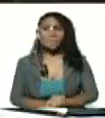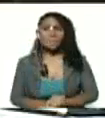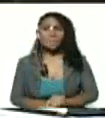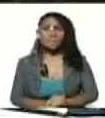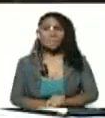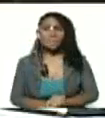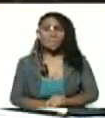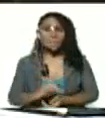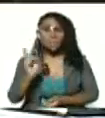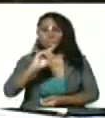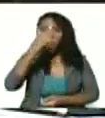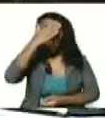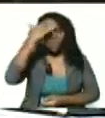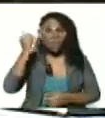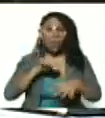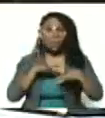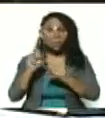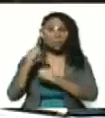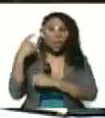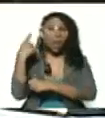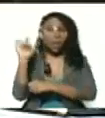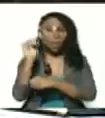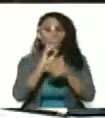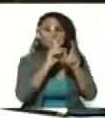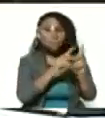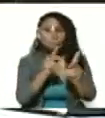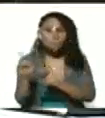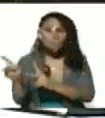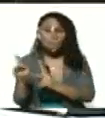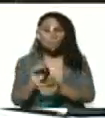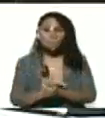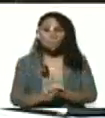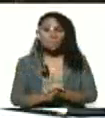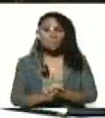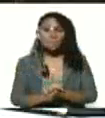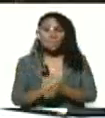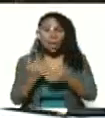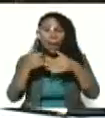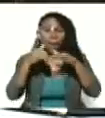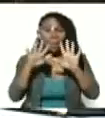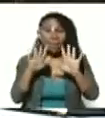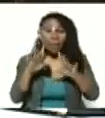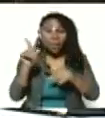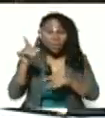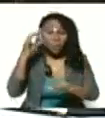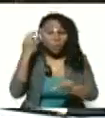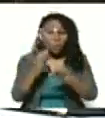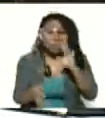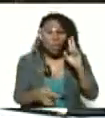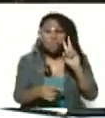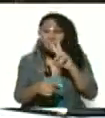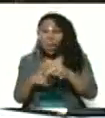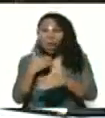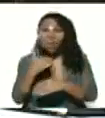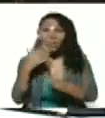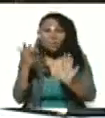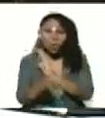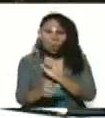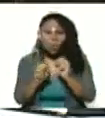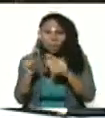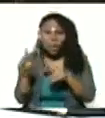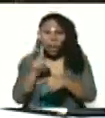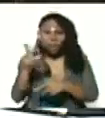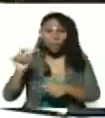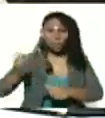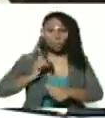No olvidemos que el imperialismo tiene sus planes y apenas ve una oportunidad, ve una sola oportunidad, se mete.